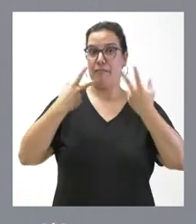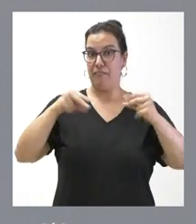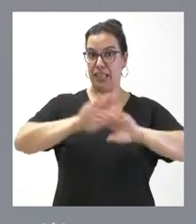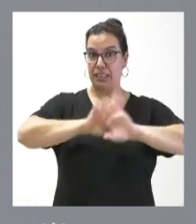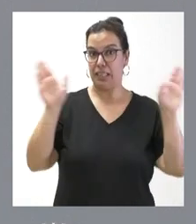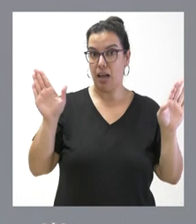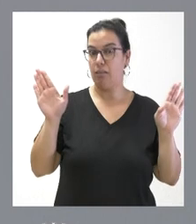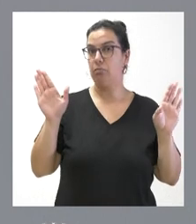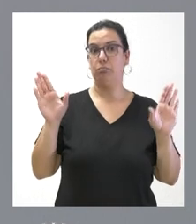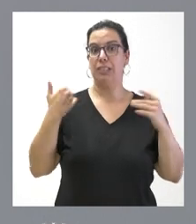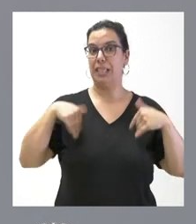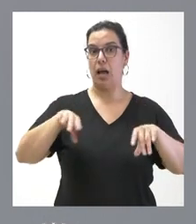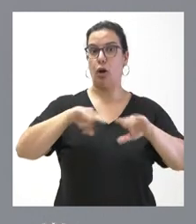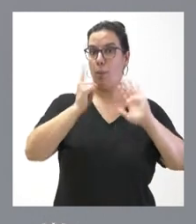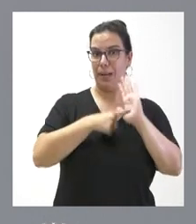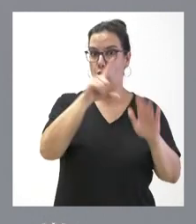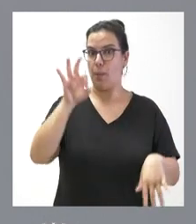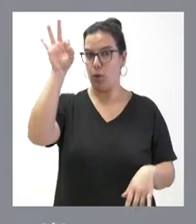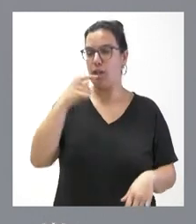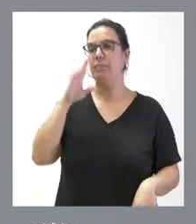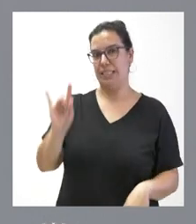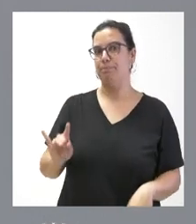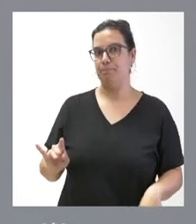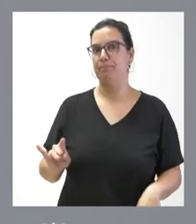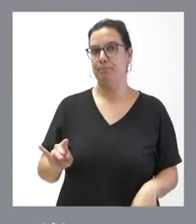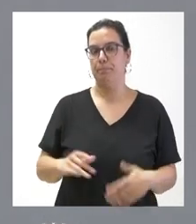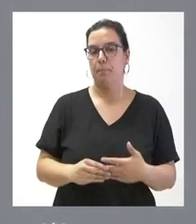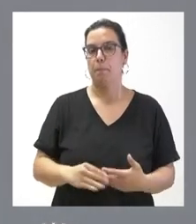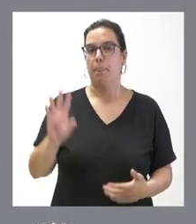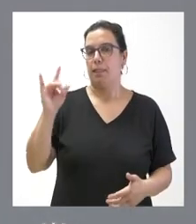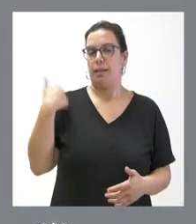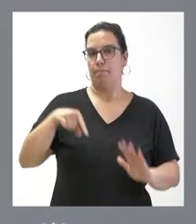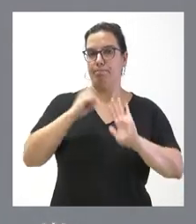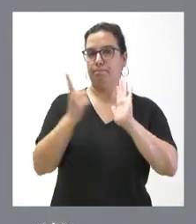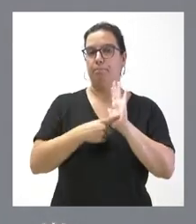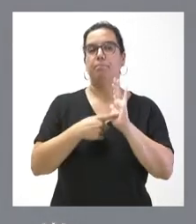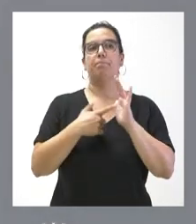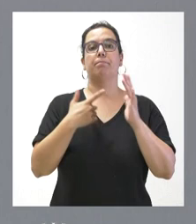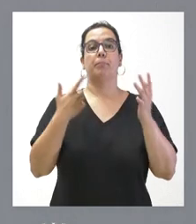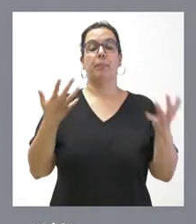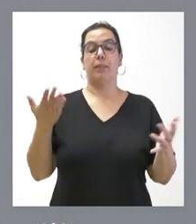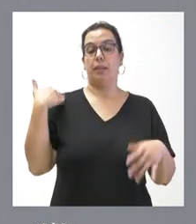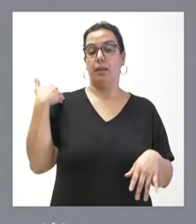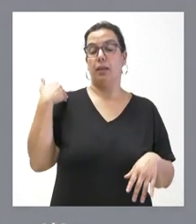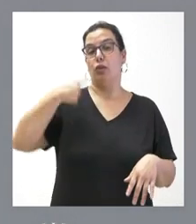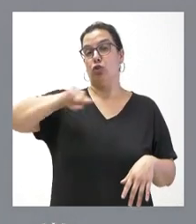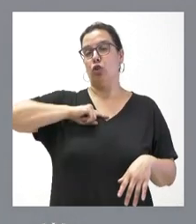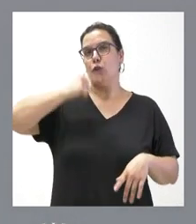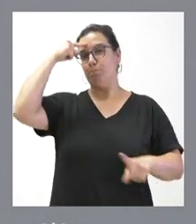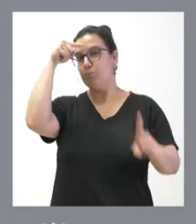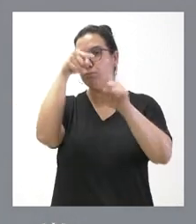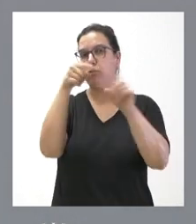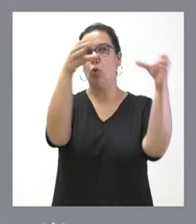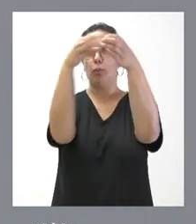todo el operativo de incendios al 100%? Sí, teníamos en el horizonte 111